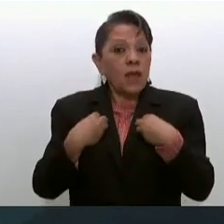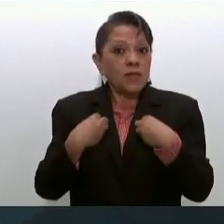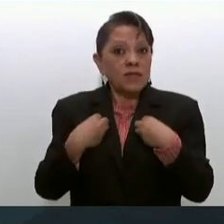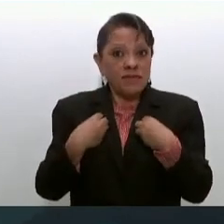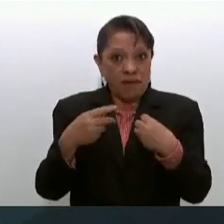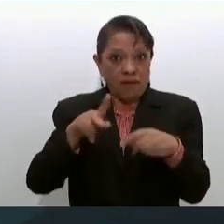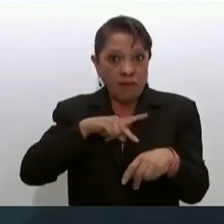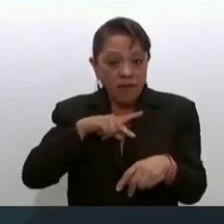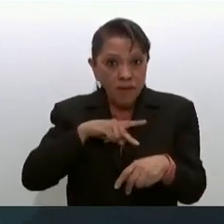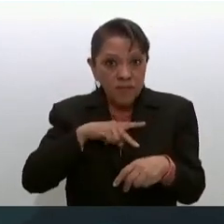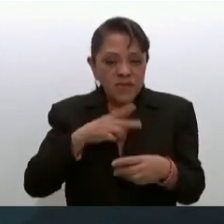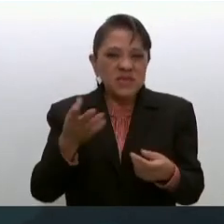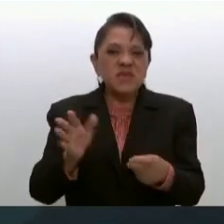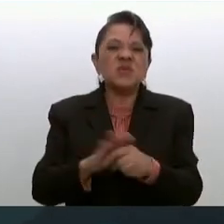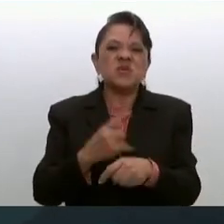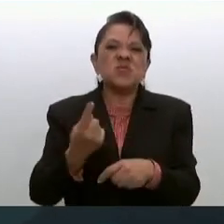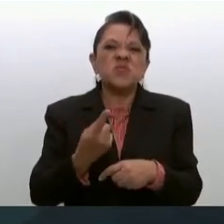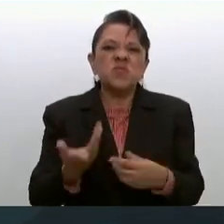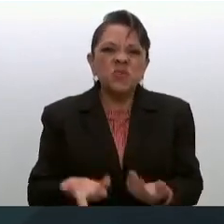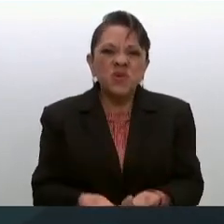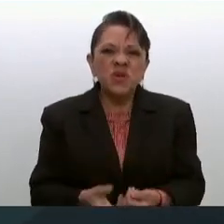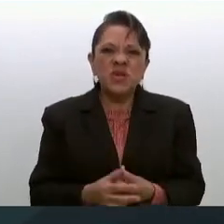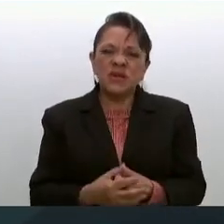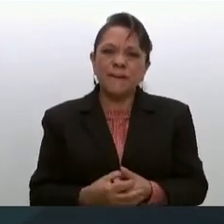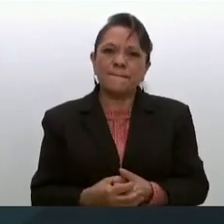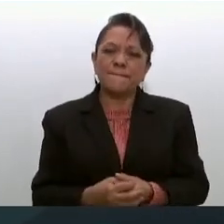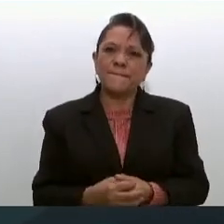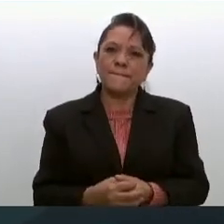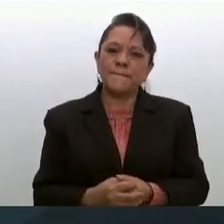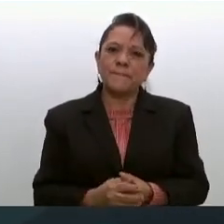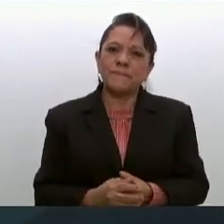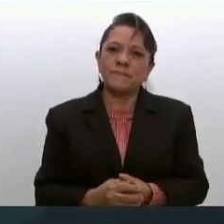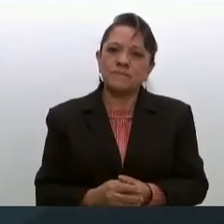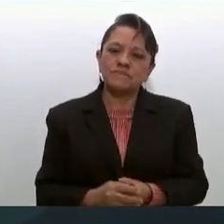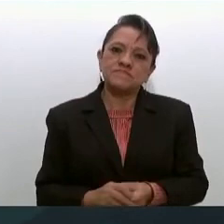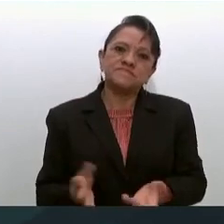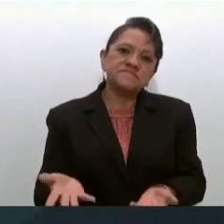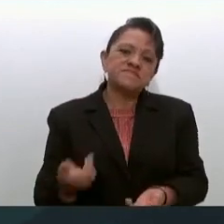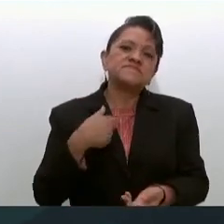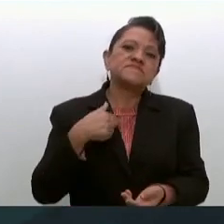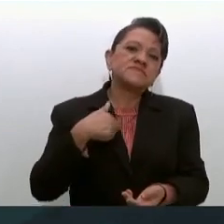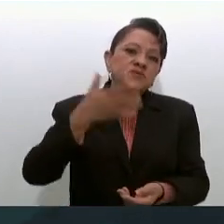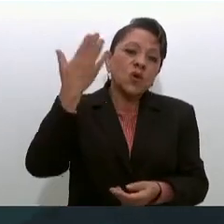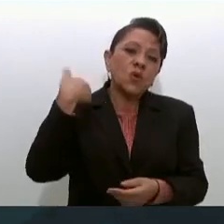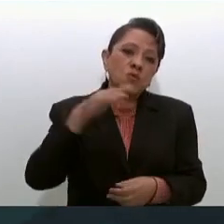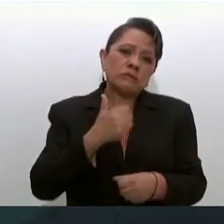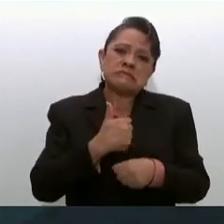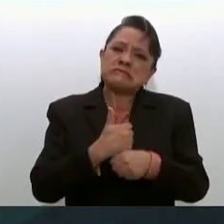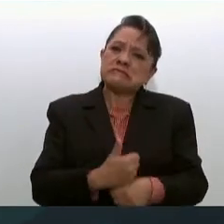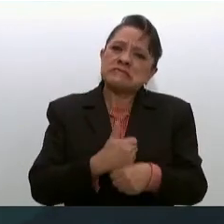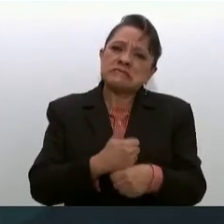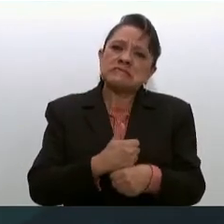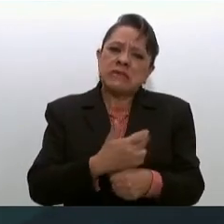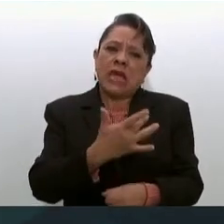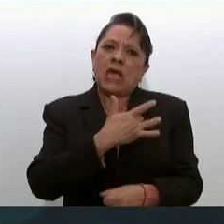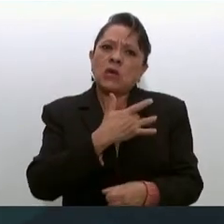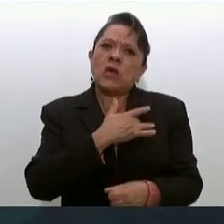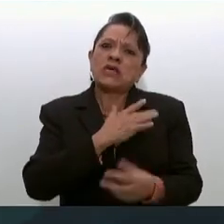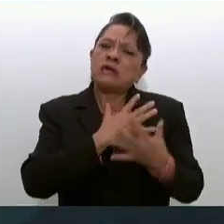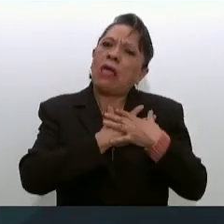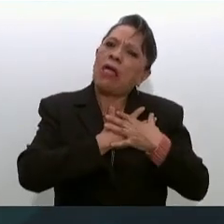porque yo padecí de un infarto muy fuerte